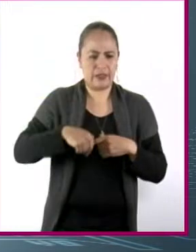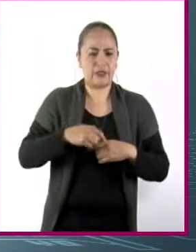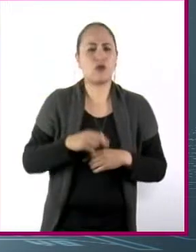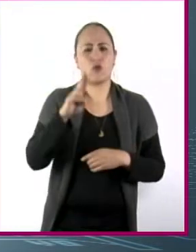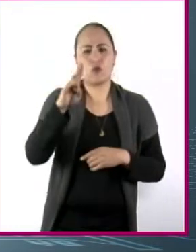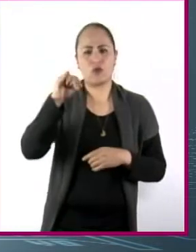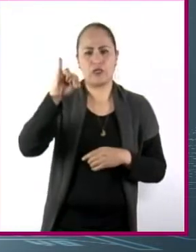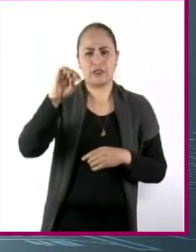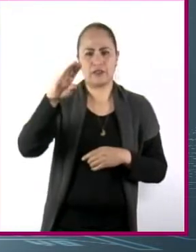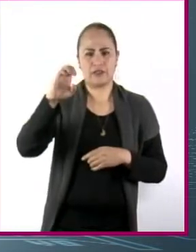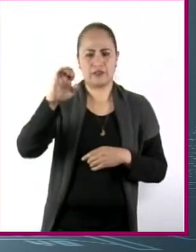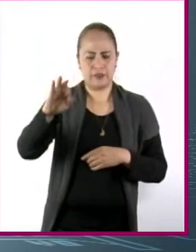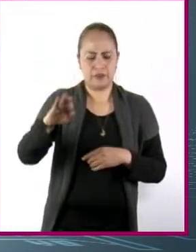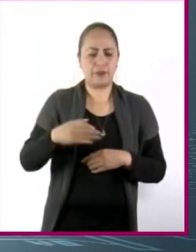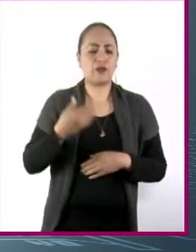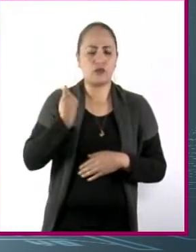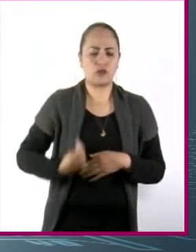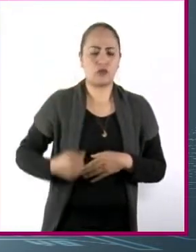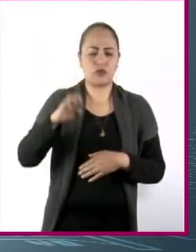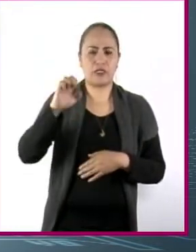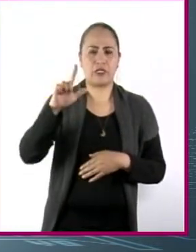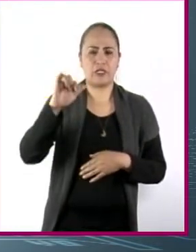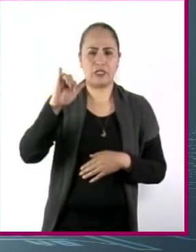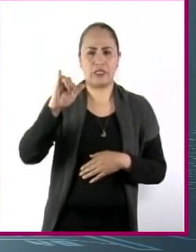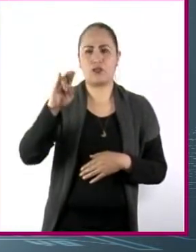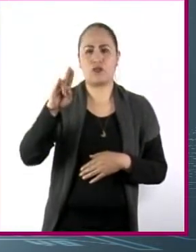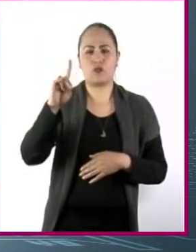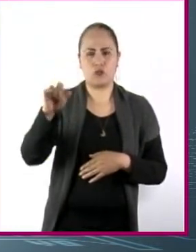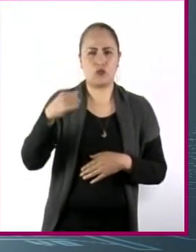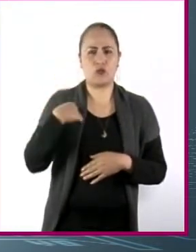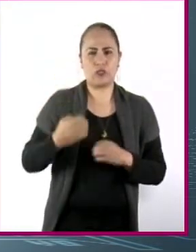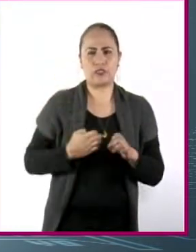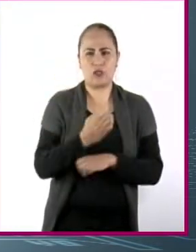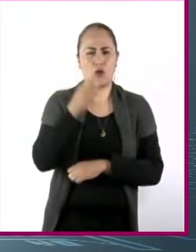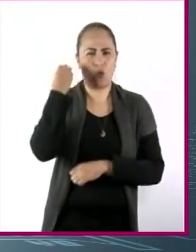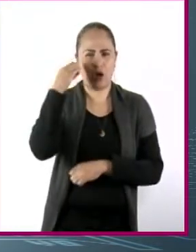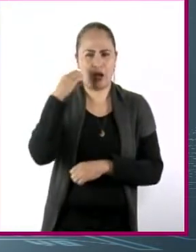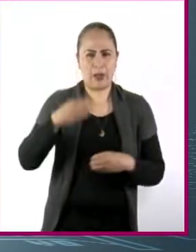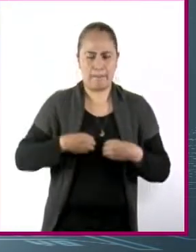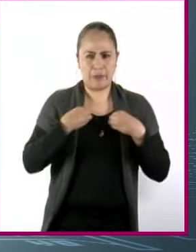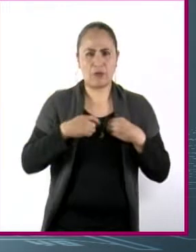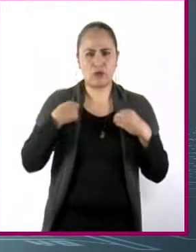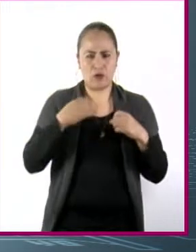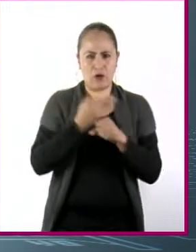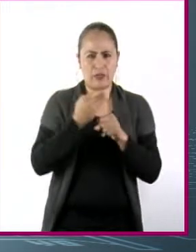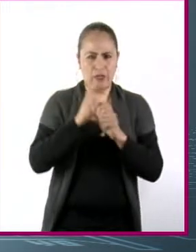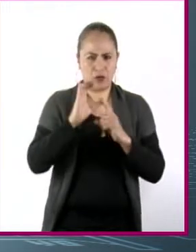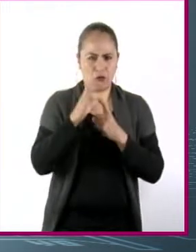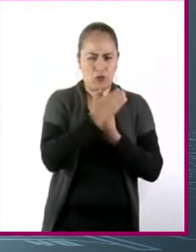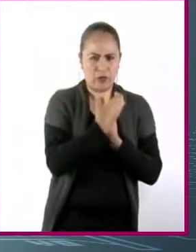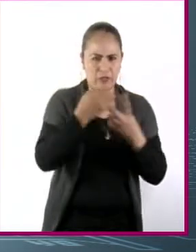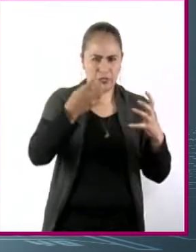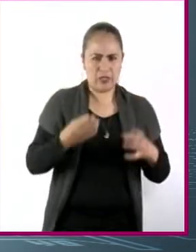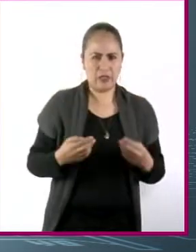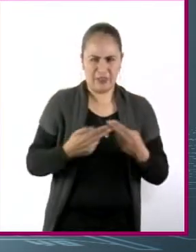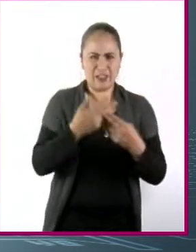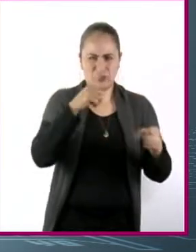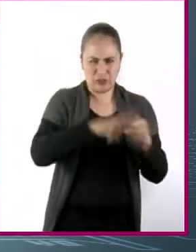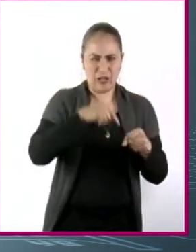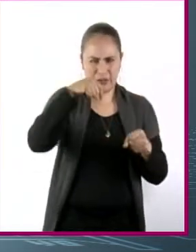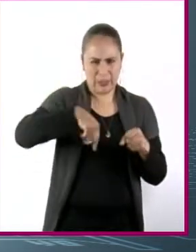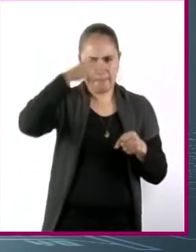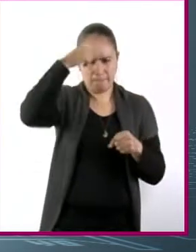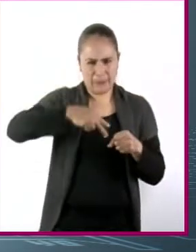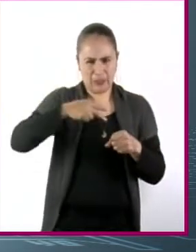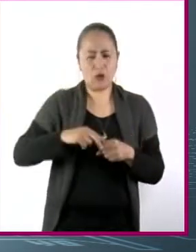UNICEF. Mi nombre es Elin Pizarro y soy del estado de Oaxaca. Actualmente formo parte del Comité Nacional de U-Report México, que es un